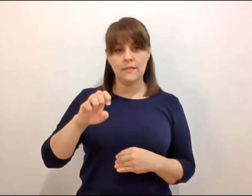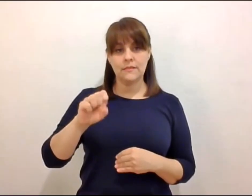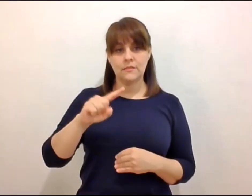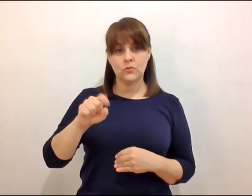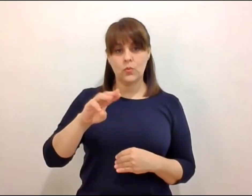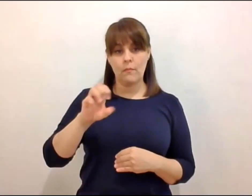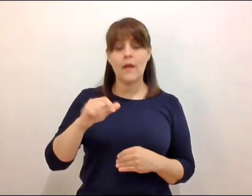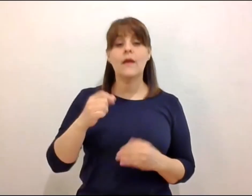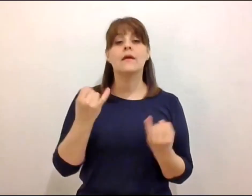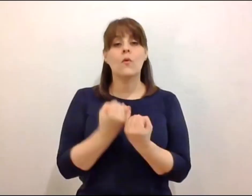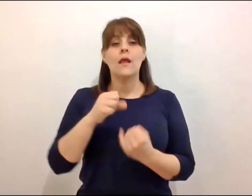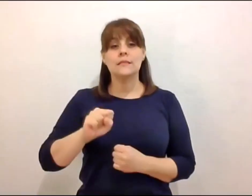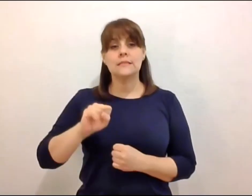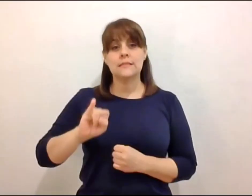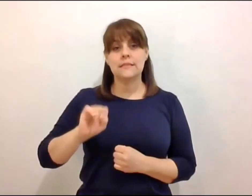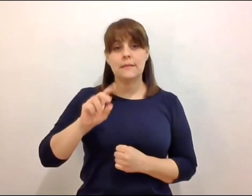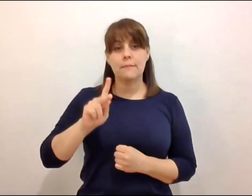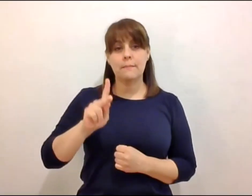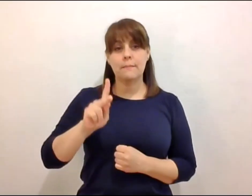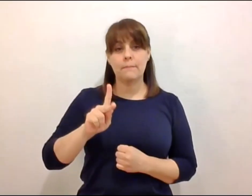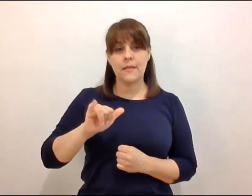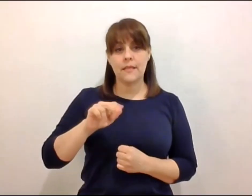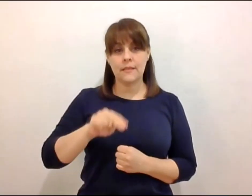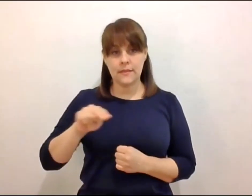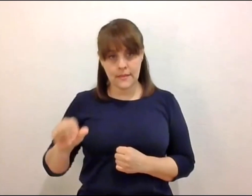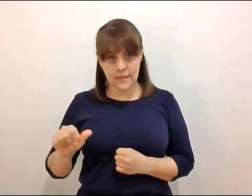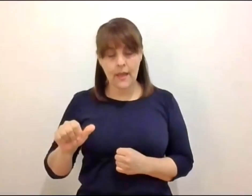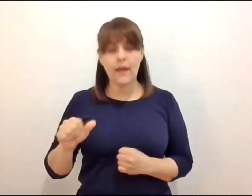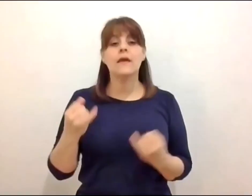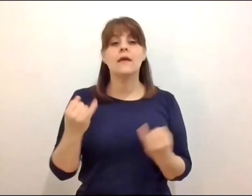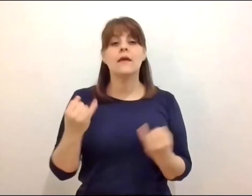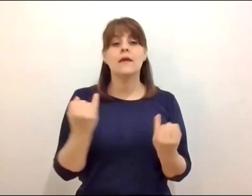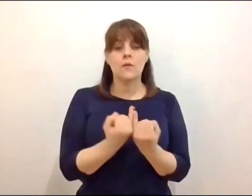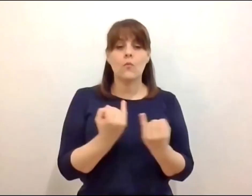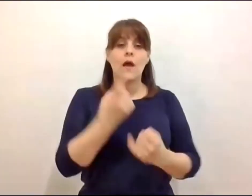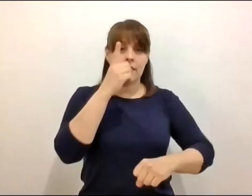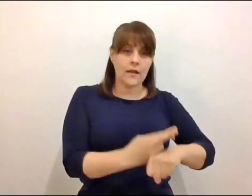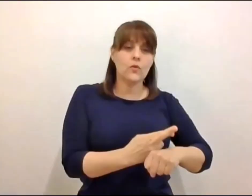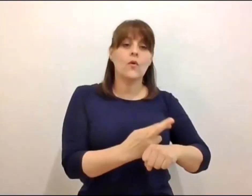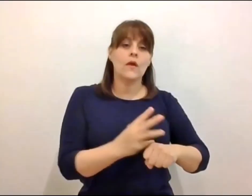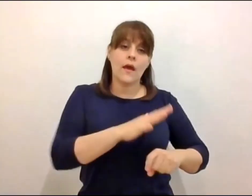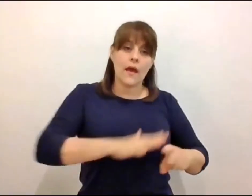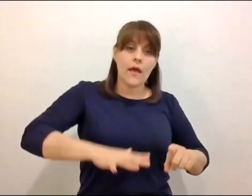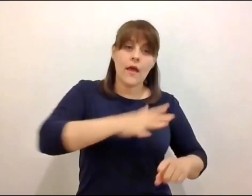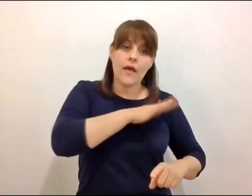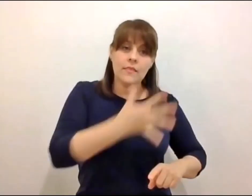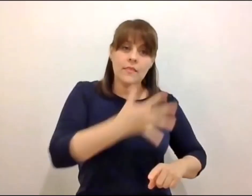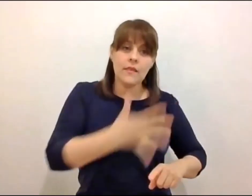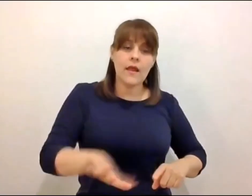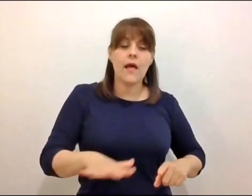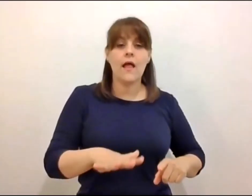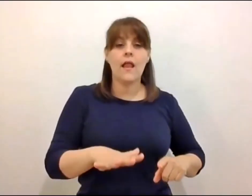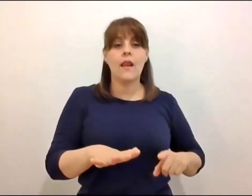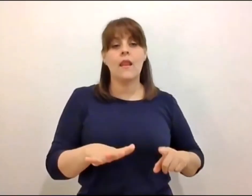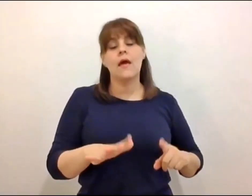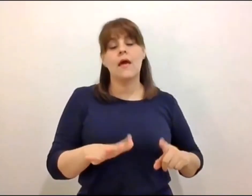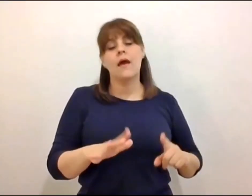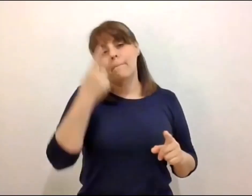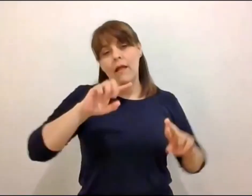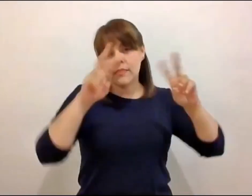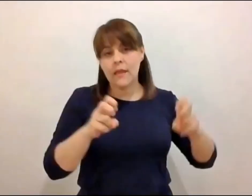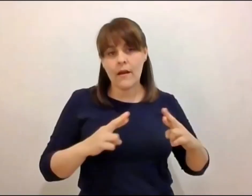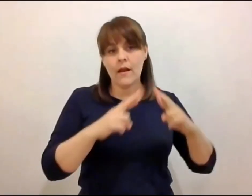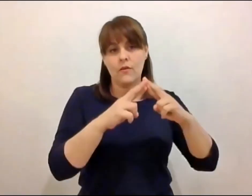y Adolescentes. Y la Dirección General de Asuntos Religiosos de la CEP, que nos abren este espacio.